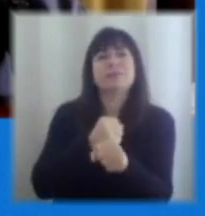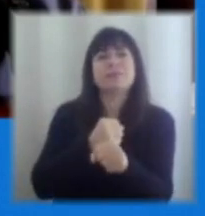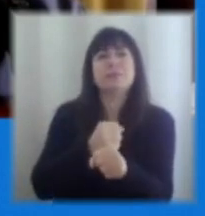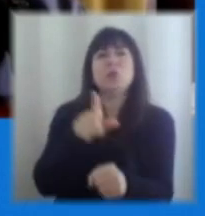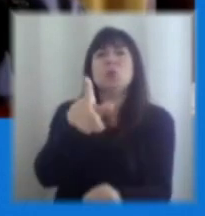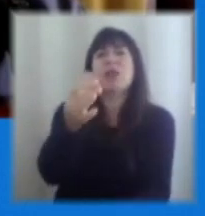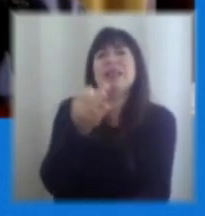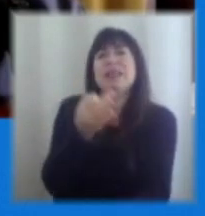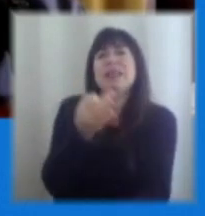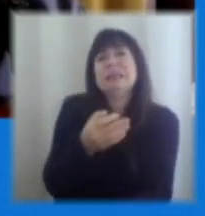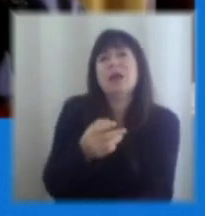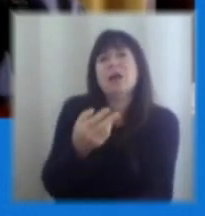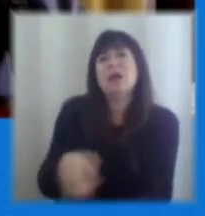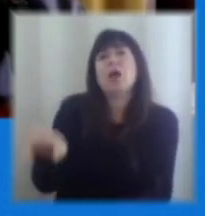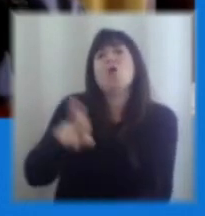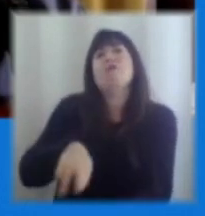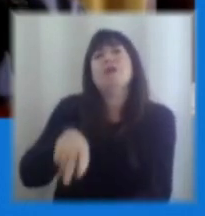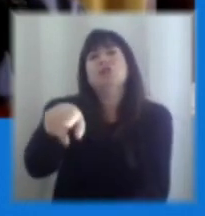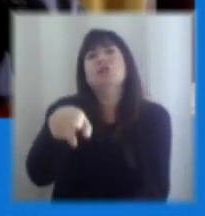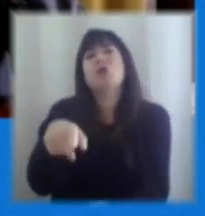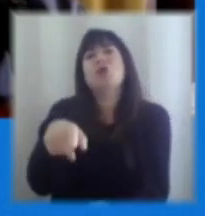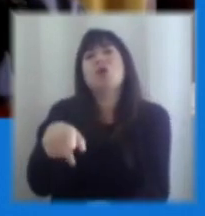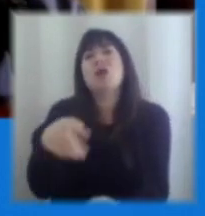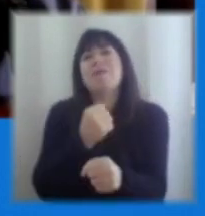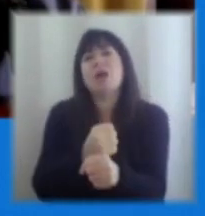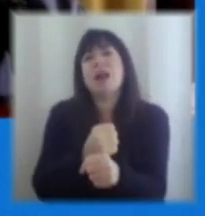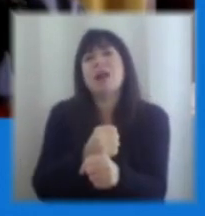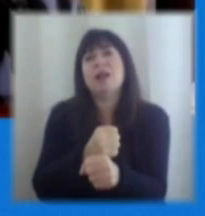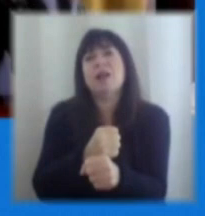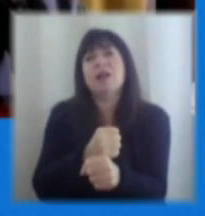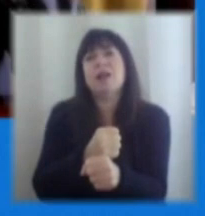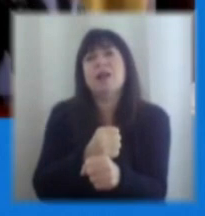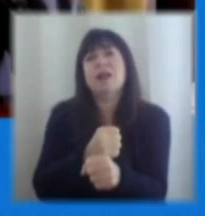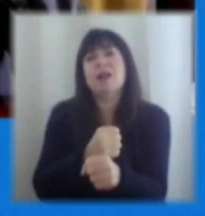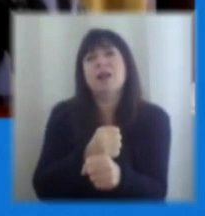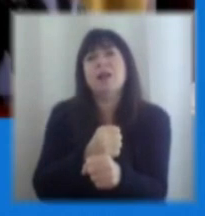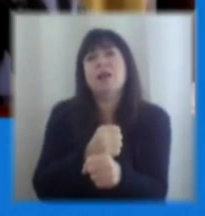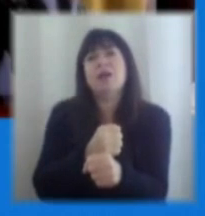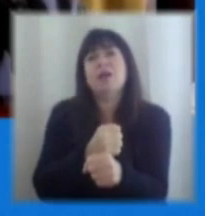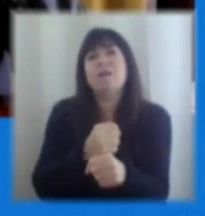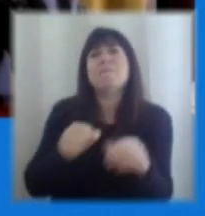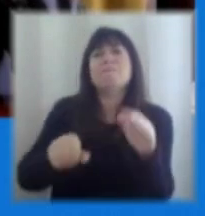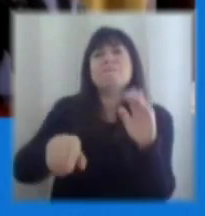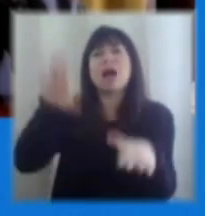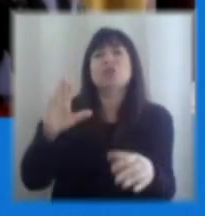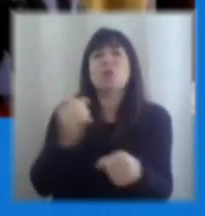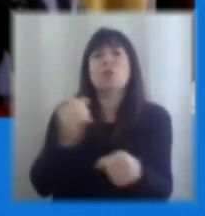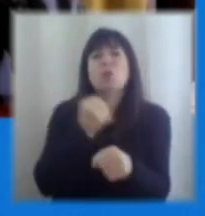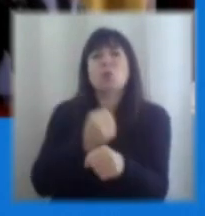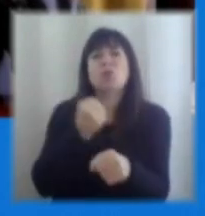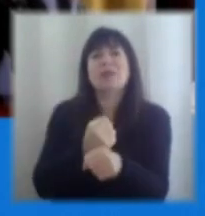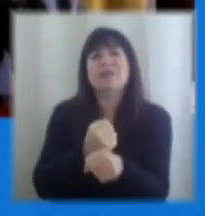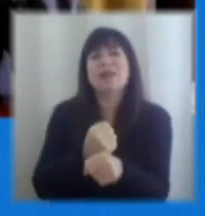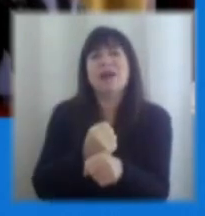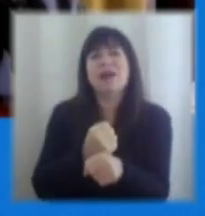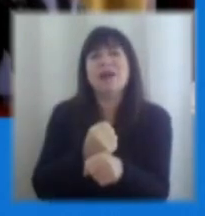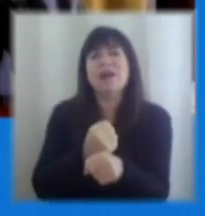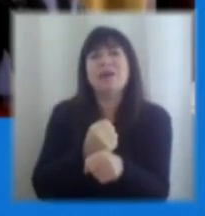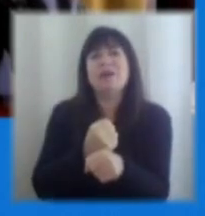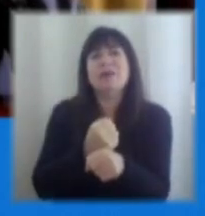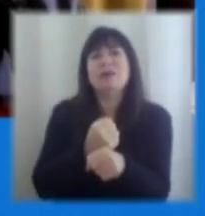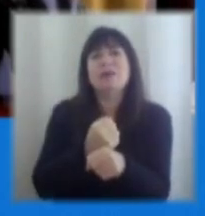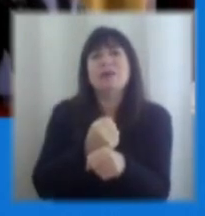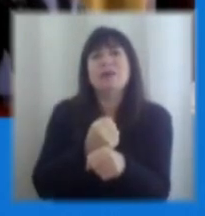reconversión laboral, a su vez, ¿no es cierto?, una mayor productividad, digamos, de forma tal de que estemos, por así decirlo,